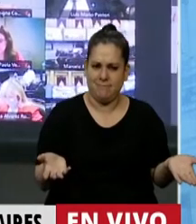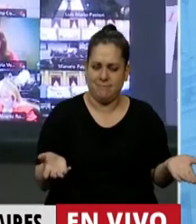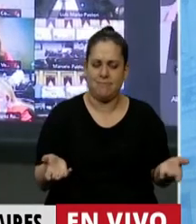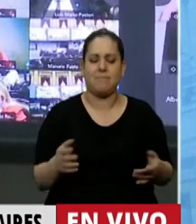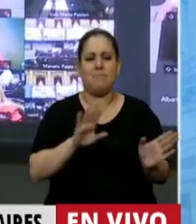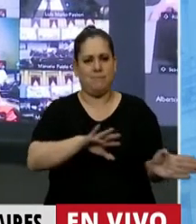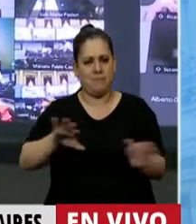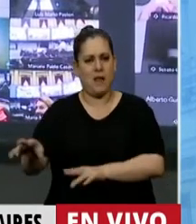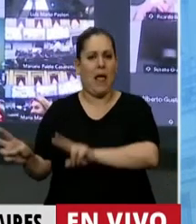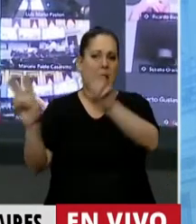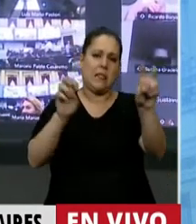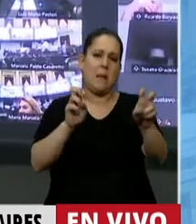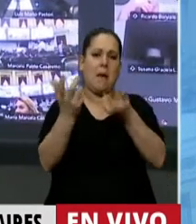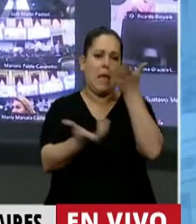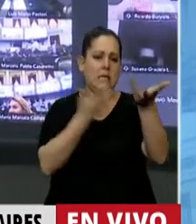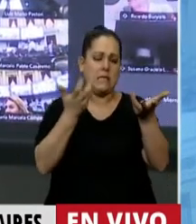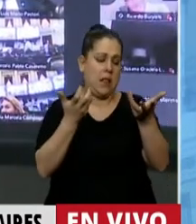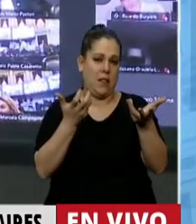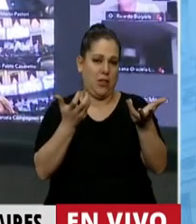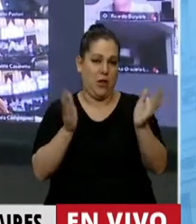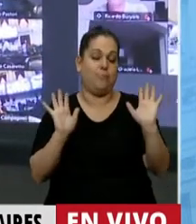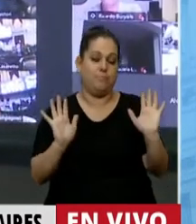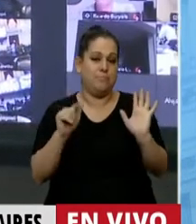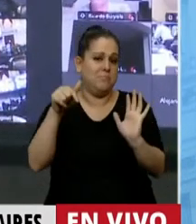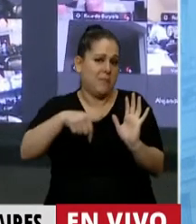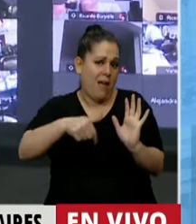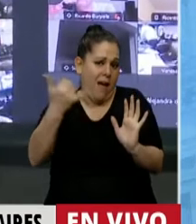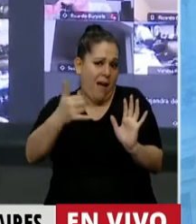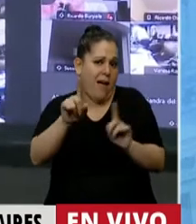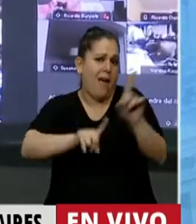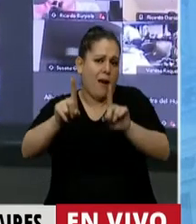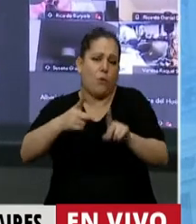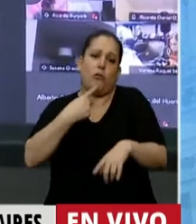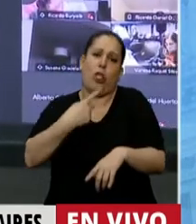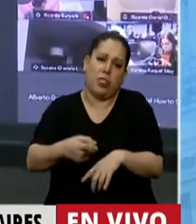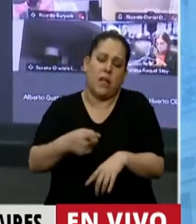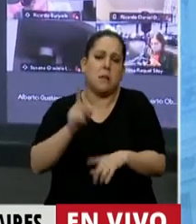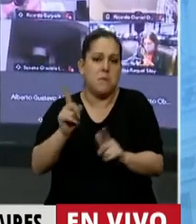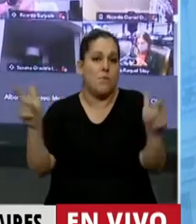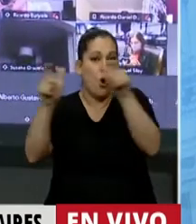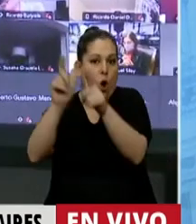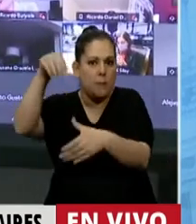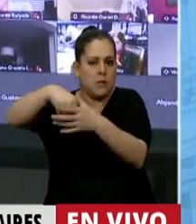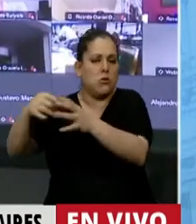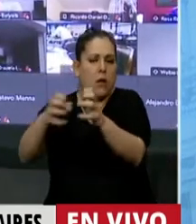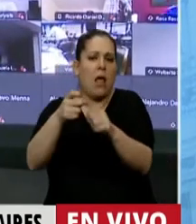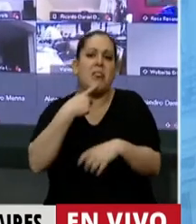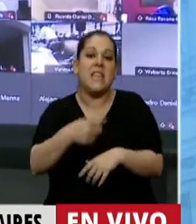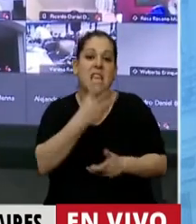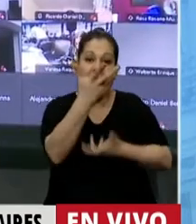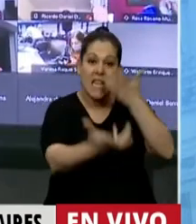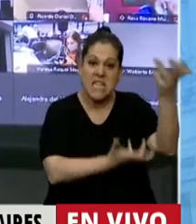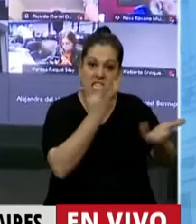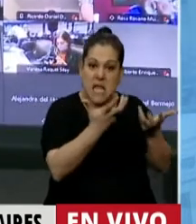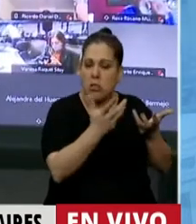incendios. Impresionante. Acá algunos insisten, insistían también en las comisiones, que los incendios se producen